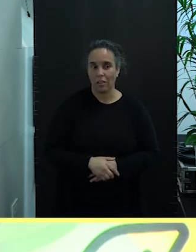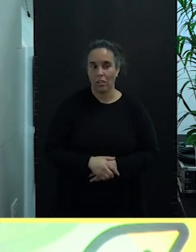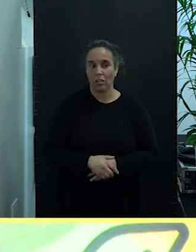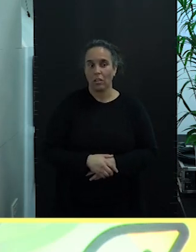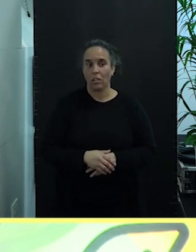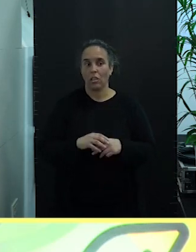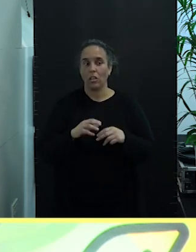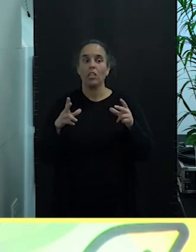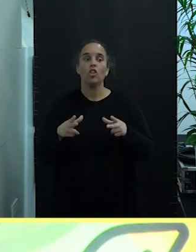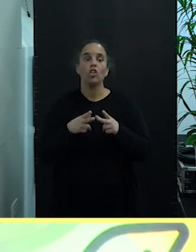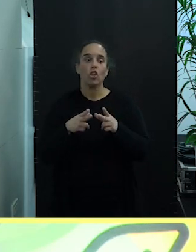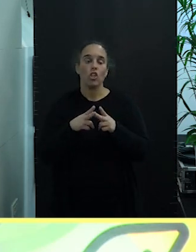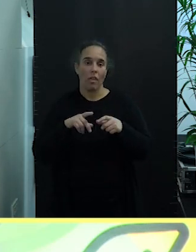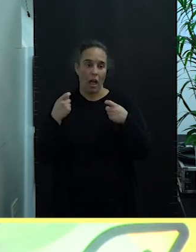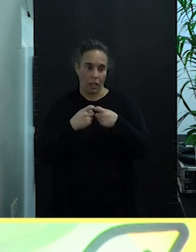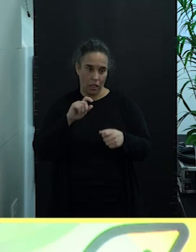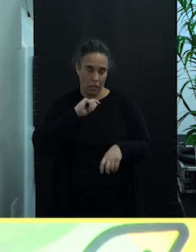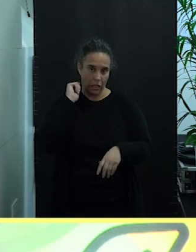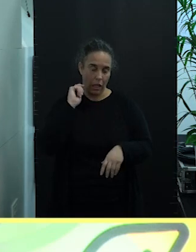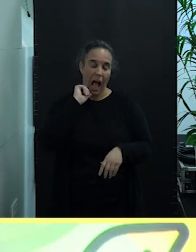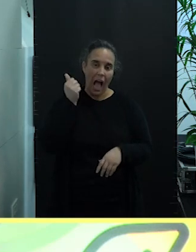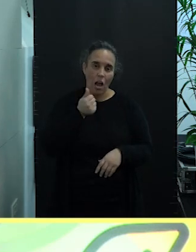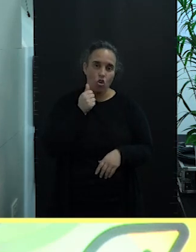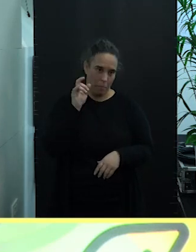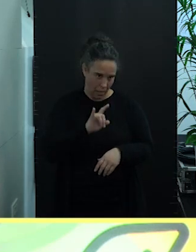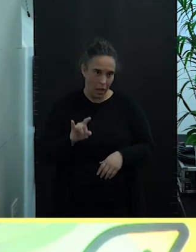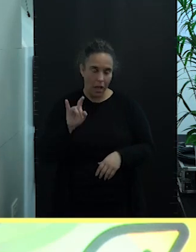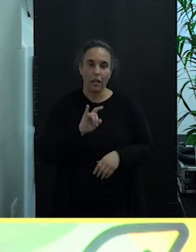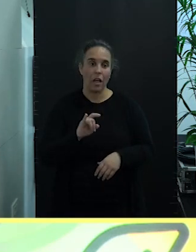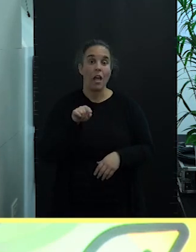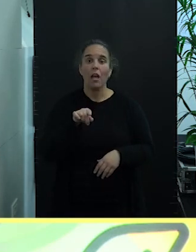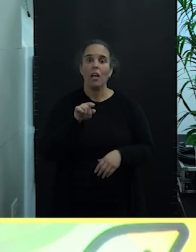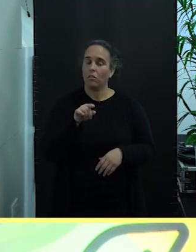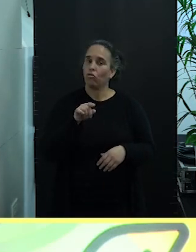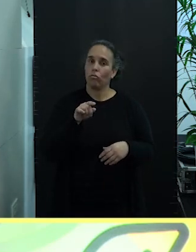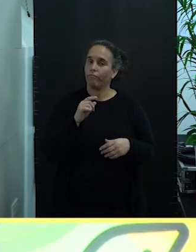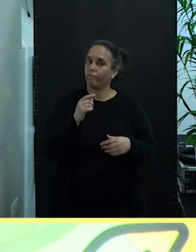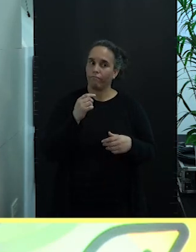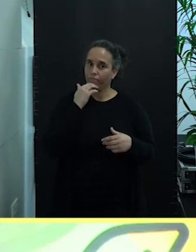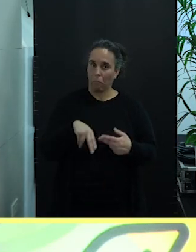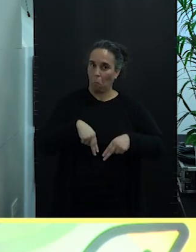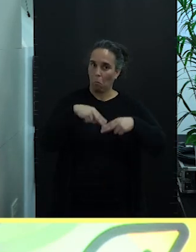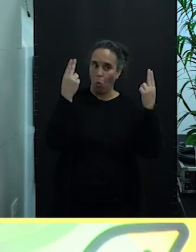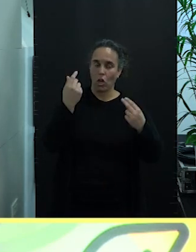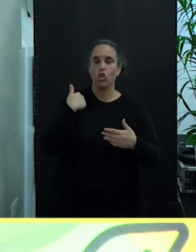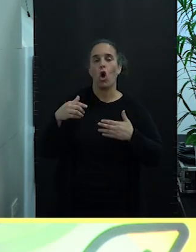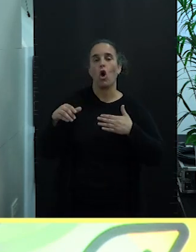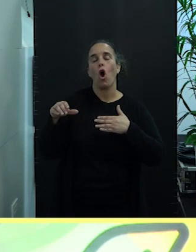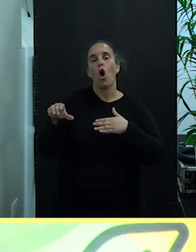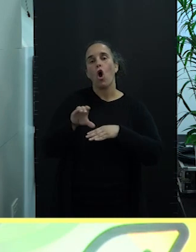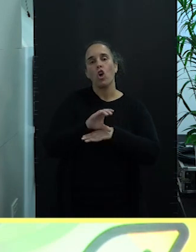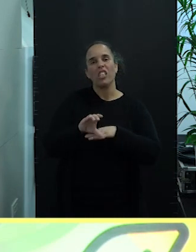pública en la que tengo el honor de ser el consejero delegado y